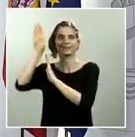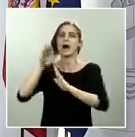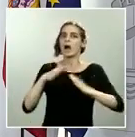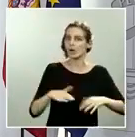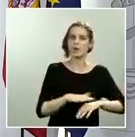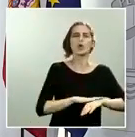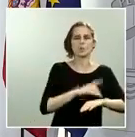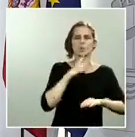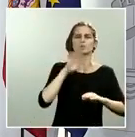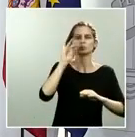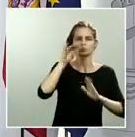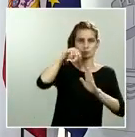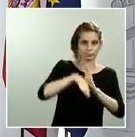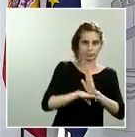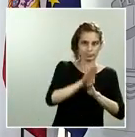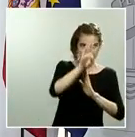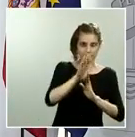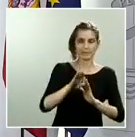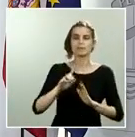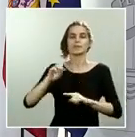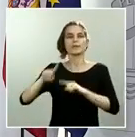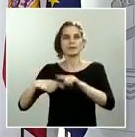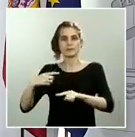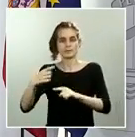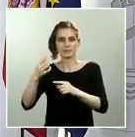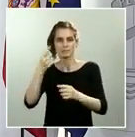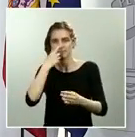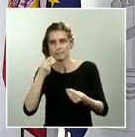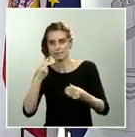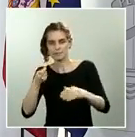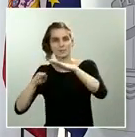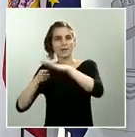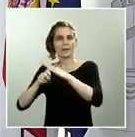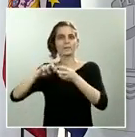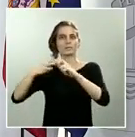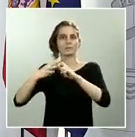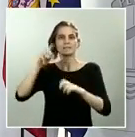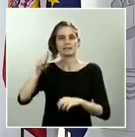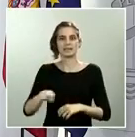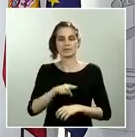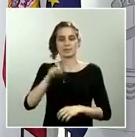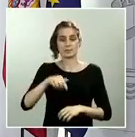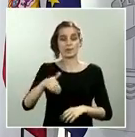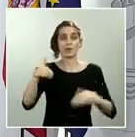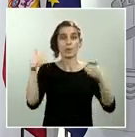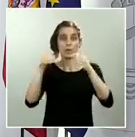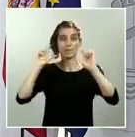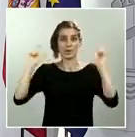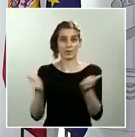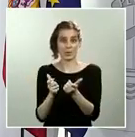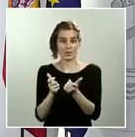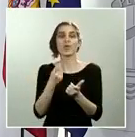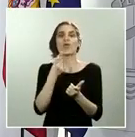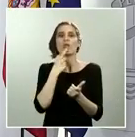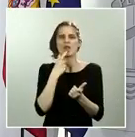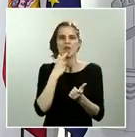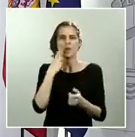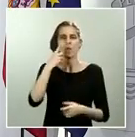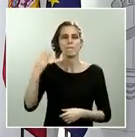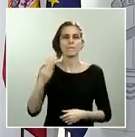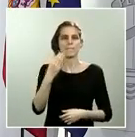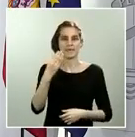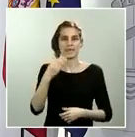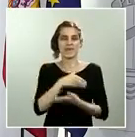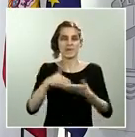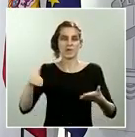este jueves si nos podría detallar más ese fondo de recuperación europeo. Se habrá gastado un billón y medio de euros que estaría financiado con deuda perpetua, lo va proponer el Gobierno.